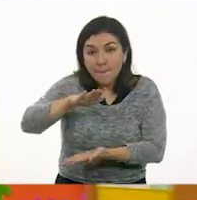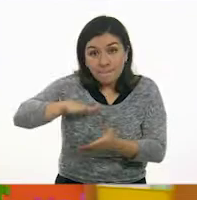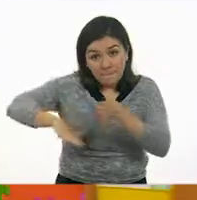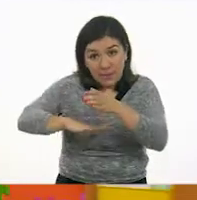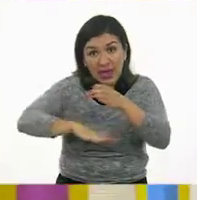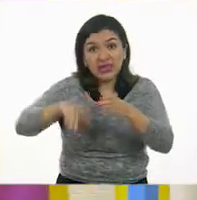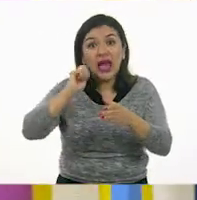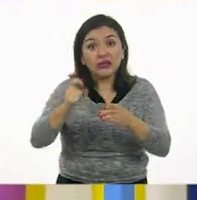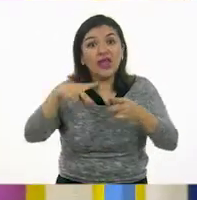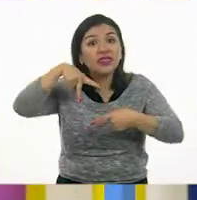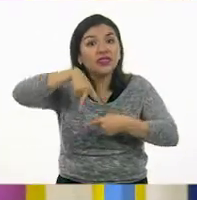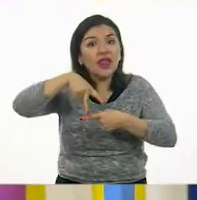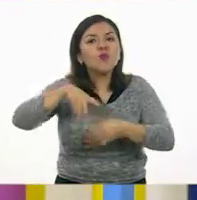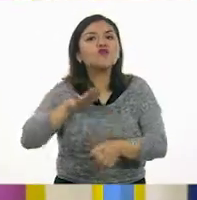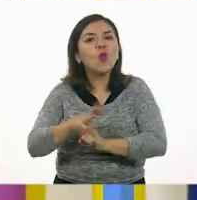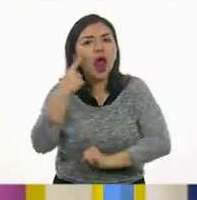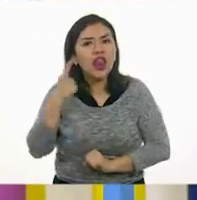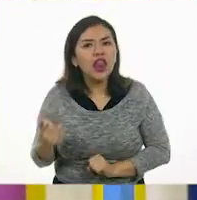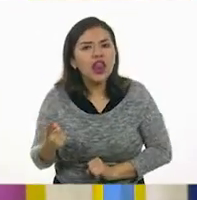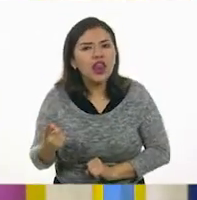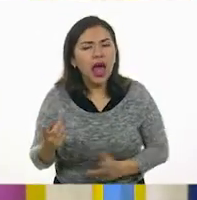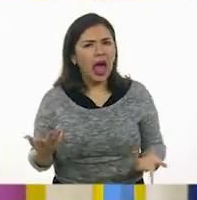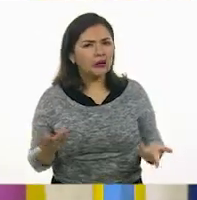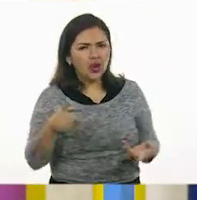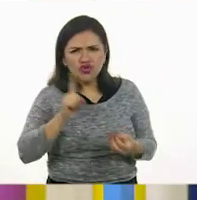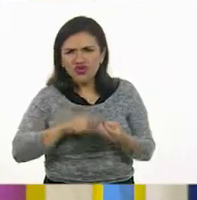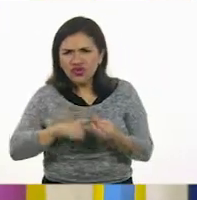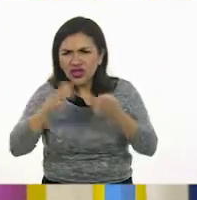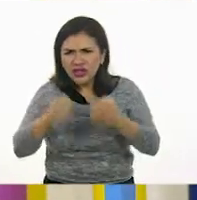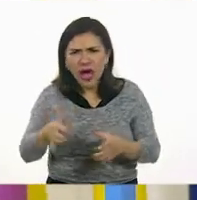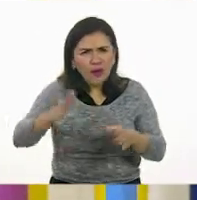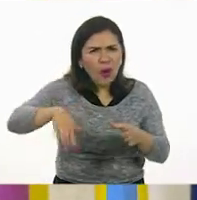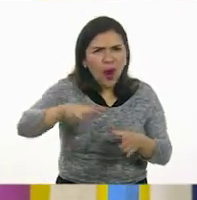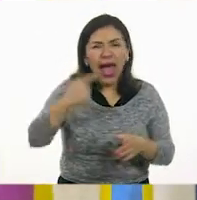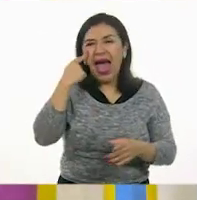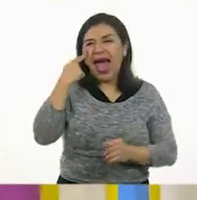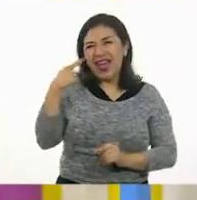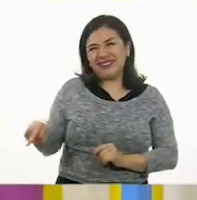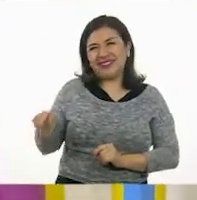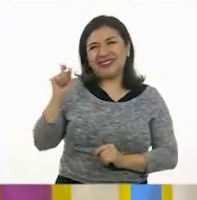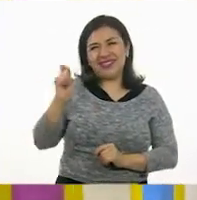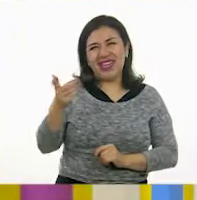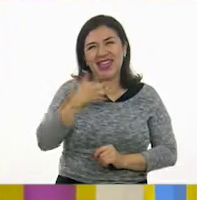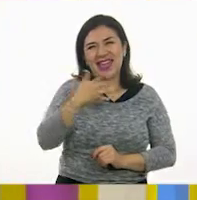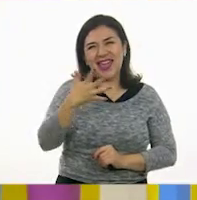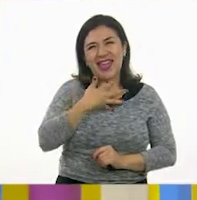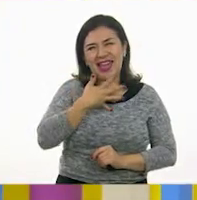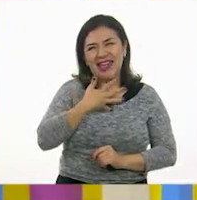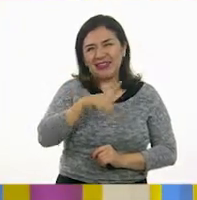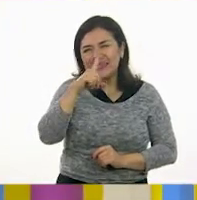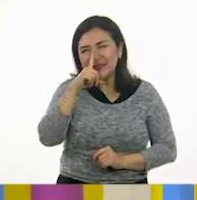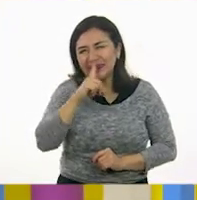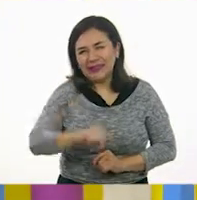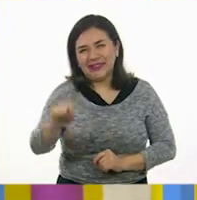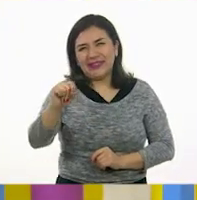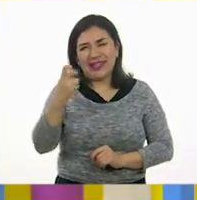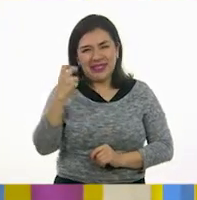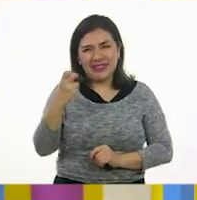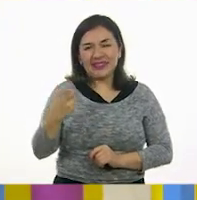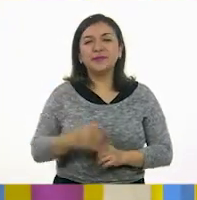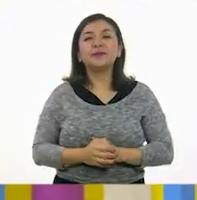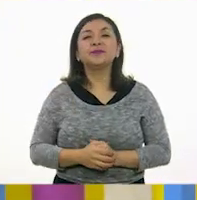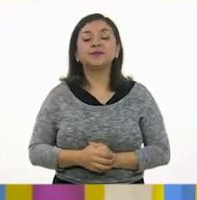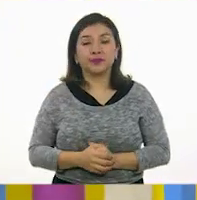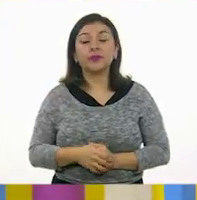triángulo. ¿Cuál es? Ay, a ver, no lo encuentro, está por aquí. Ah, no, claro, lo tengo por acá. Casi, casi me toca la cara.